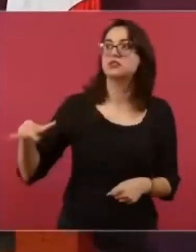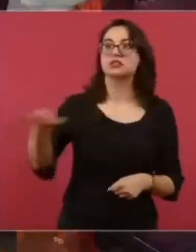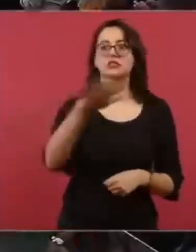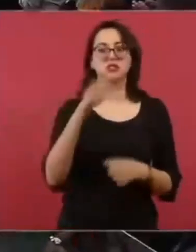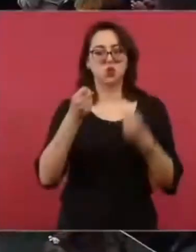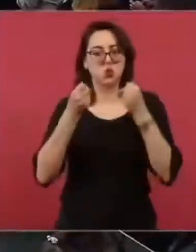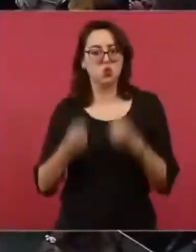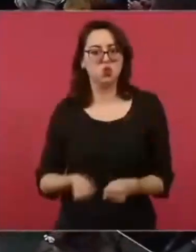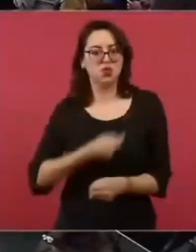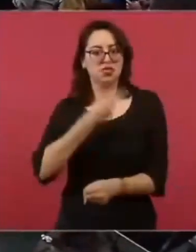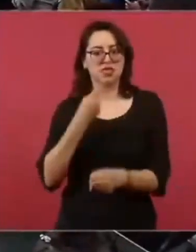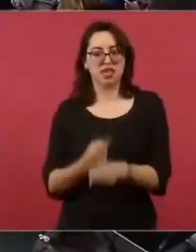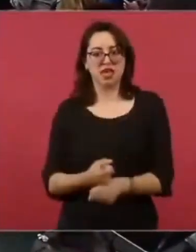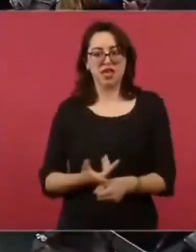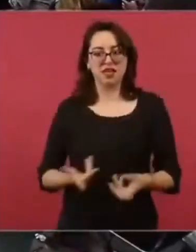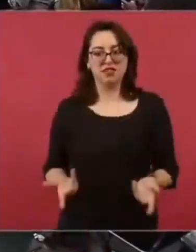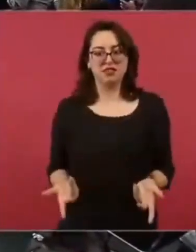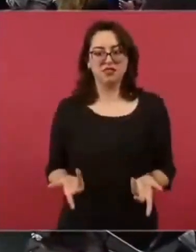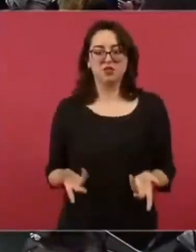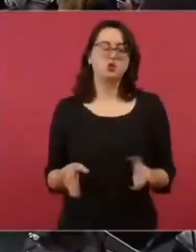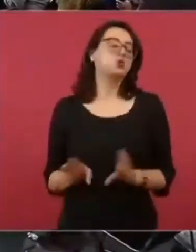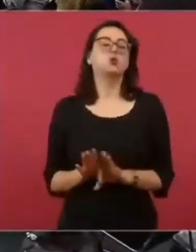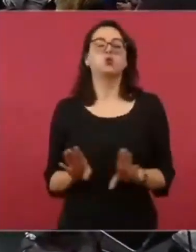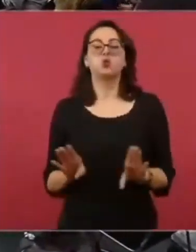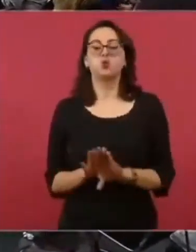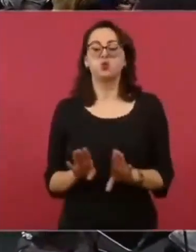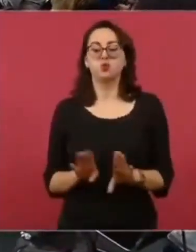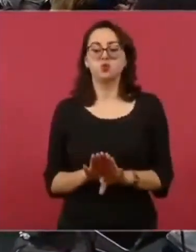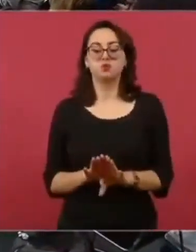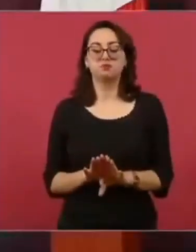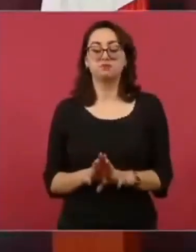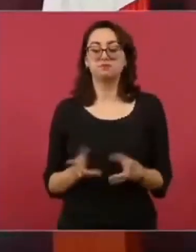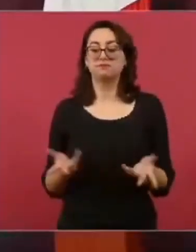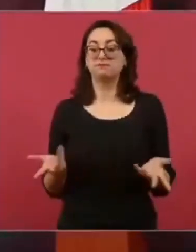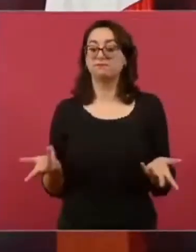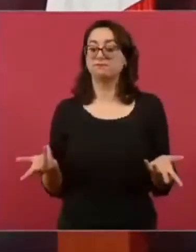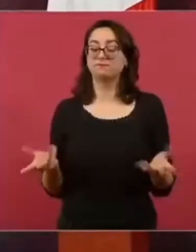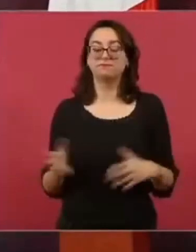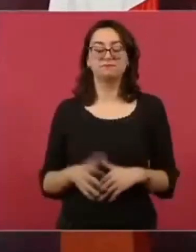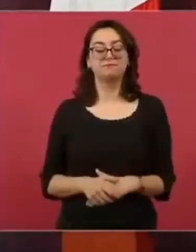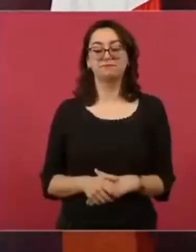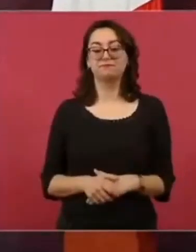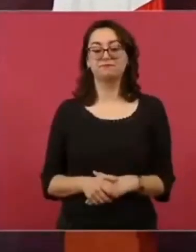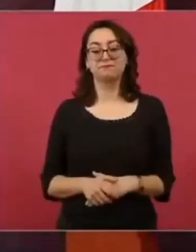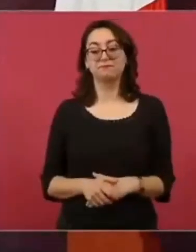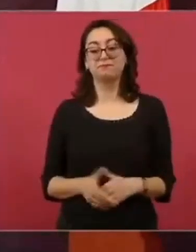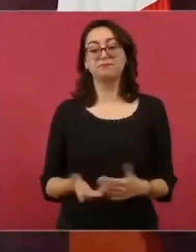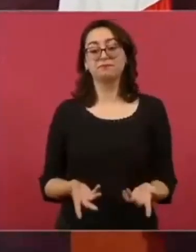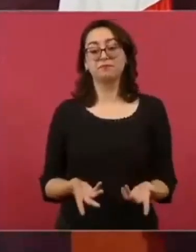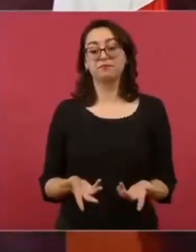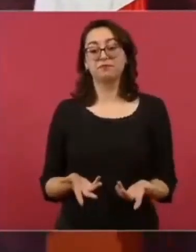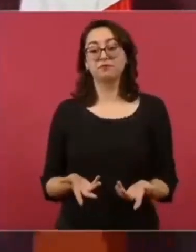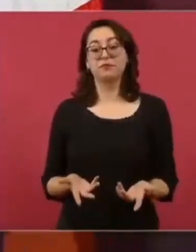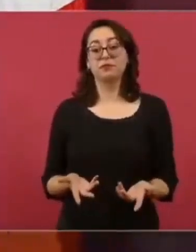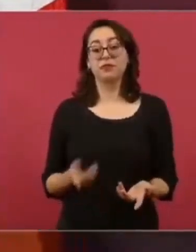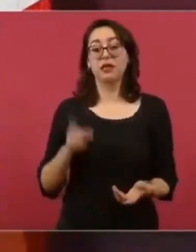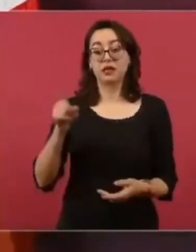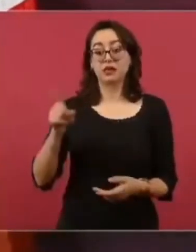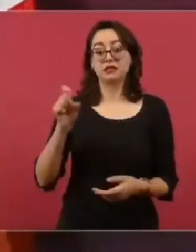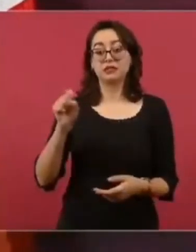Otro, aprovecho, nada más un paréntesis para decir que apoyo a Samuel García,